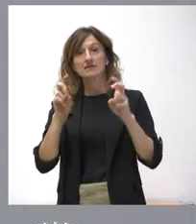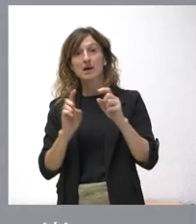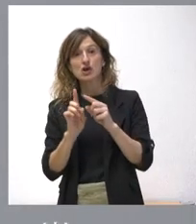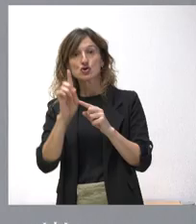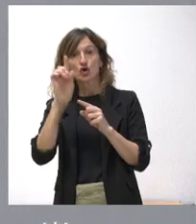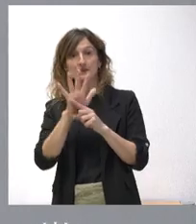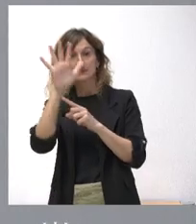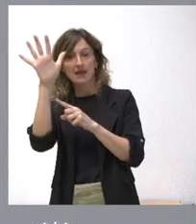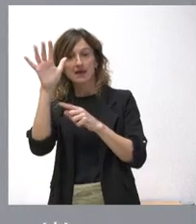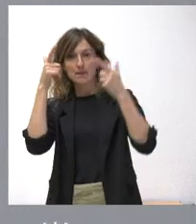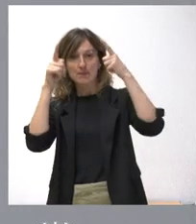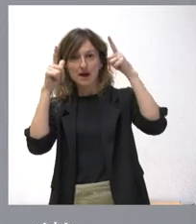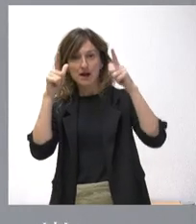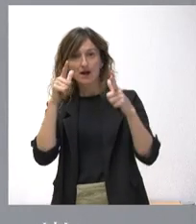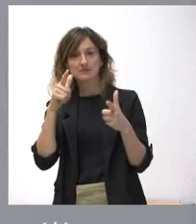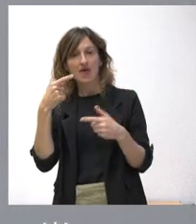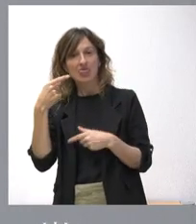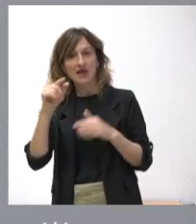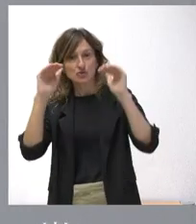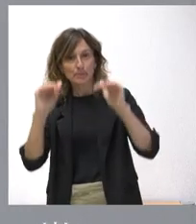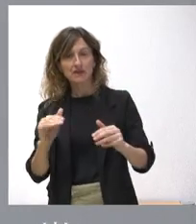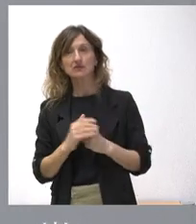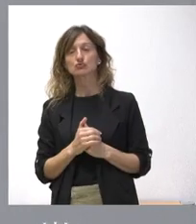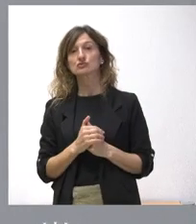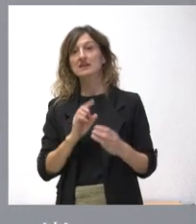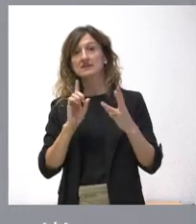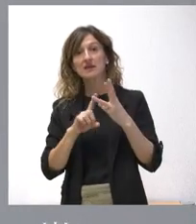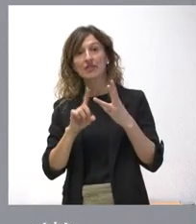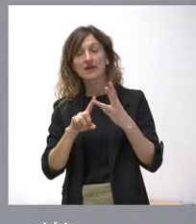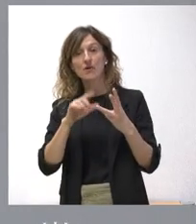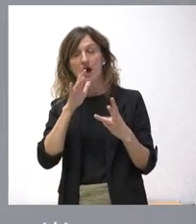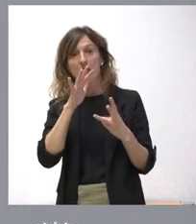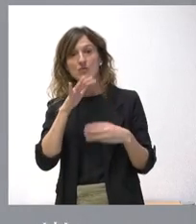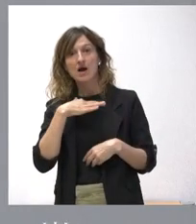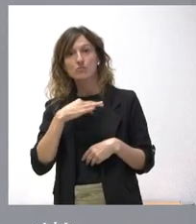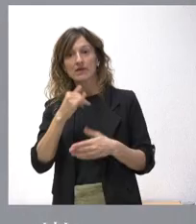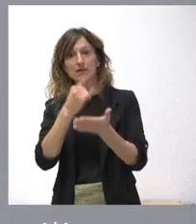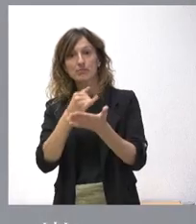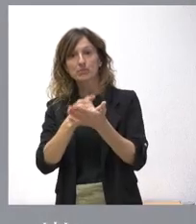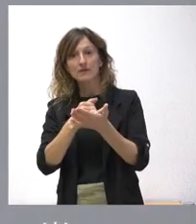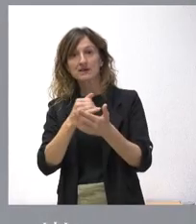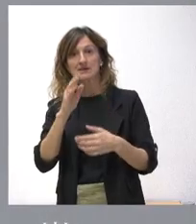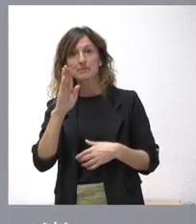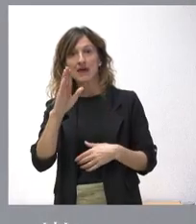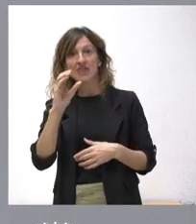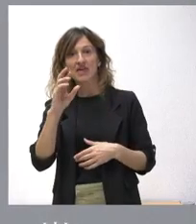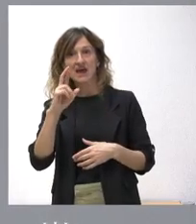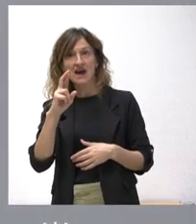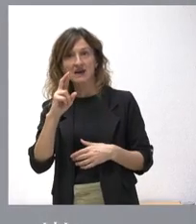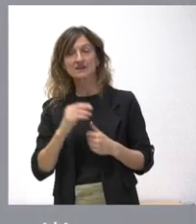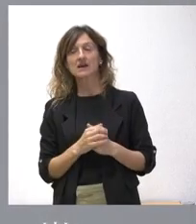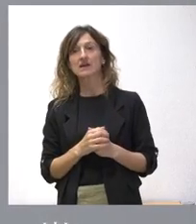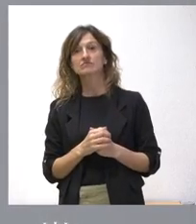los rebaños de vacuno y los daños son menores. Y tercero, porque ahora tenemos la posibilidad de hacer pruebas PCR y nos habilita con más